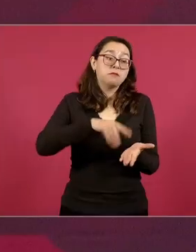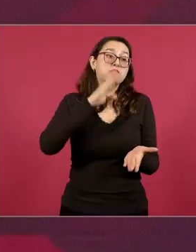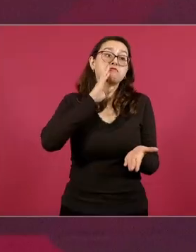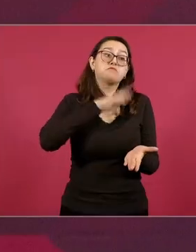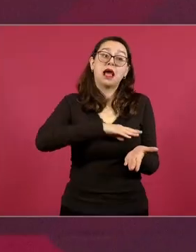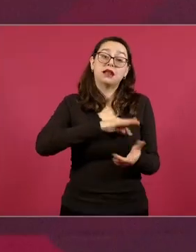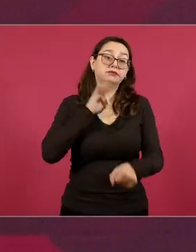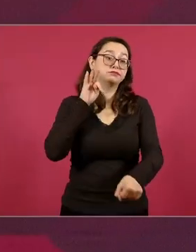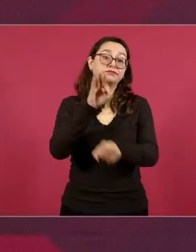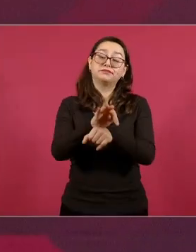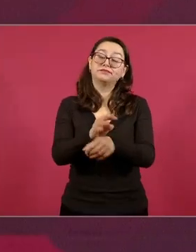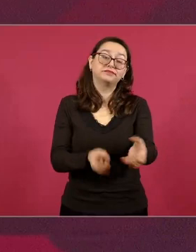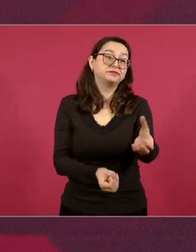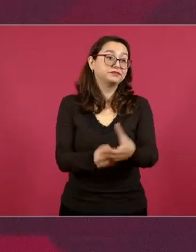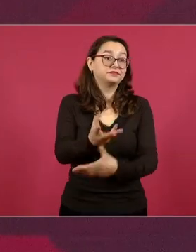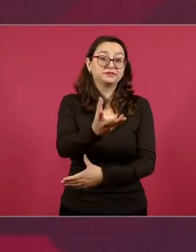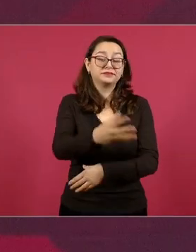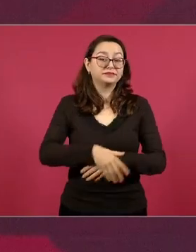cualquier cosa